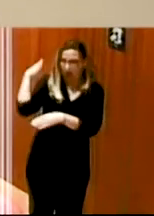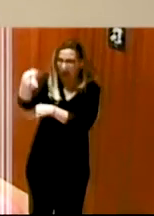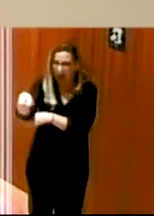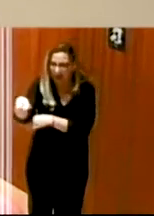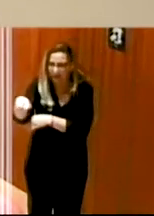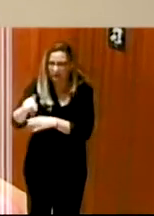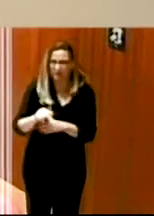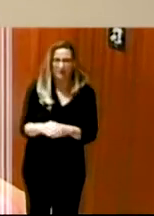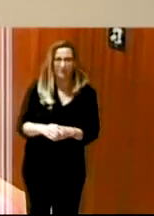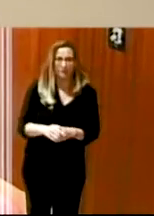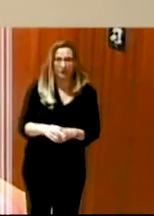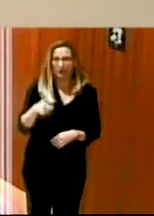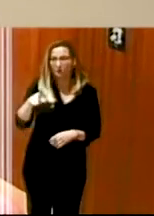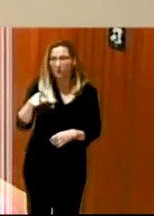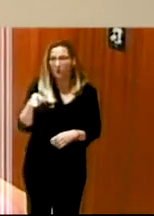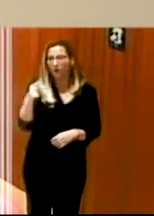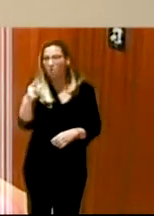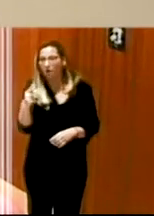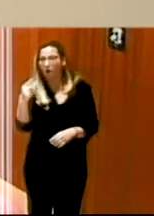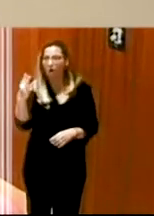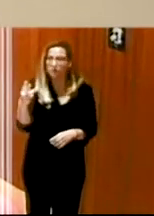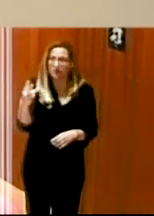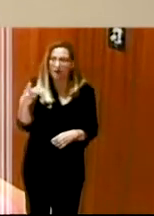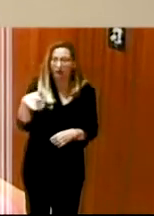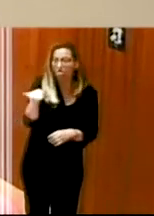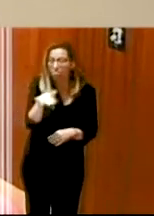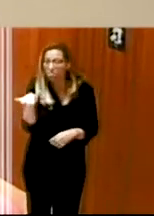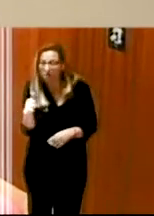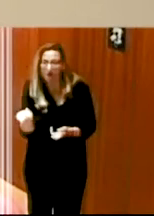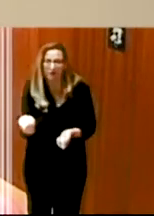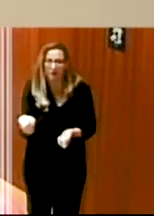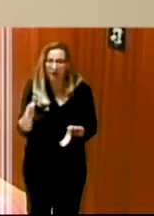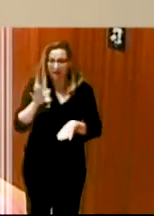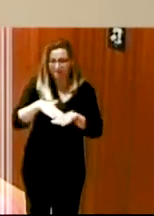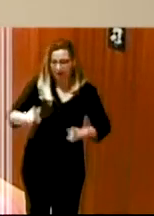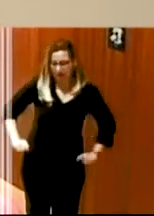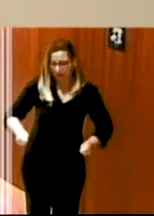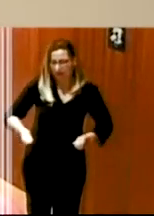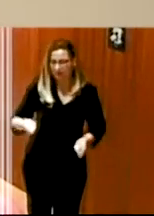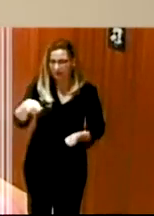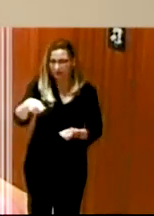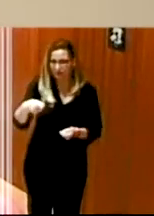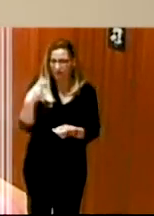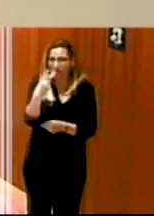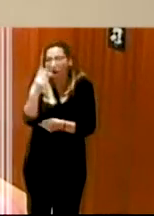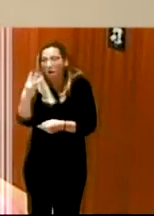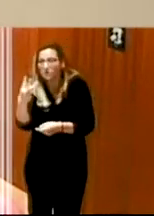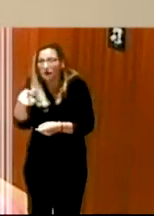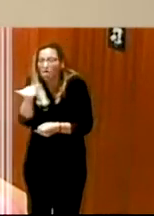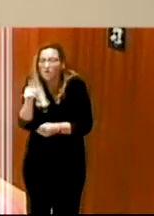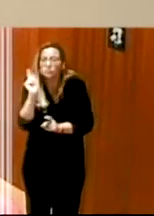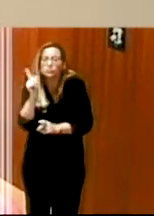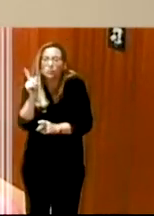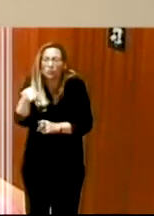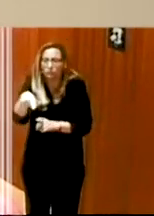además luego igual llegas y como solo hay dos o tres sitios para sillas de ruedas se han agotado. pues eso. Entonces,